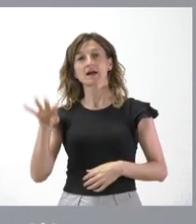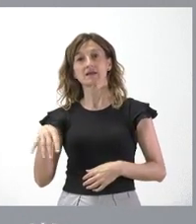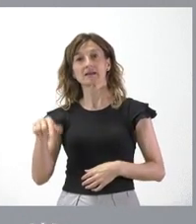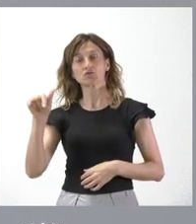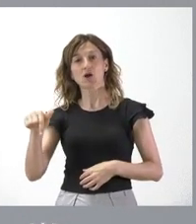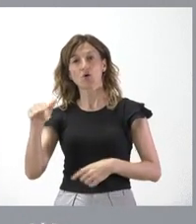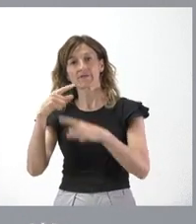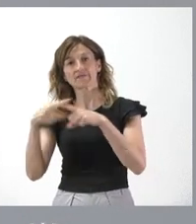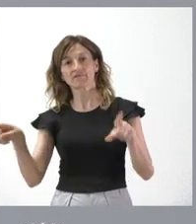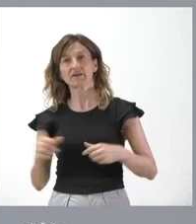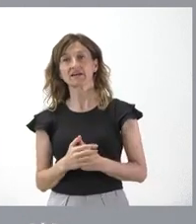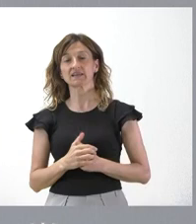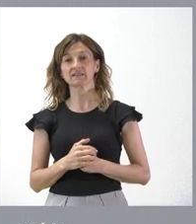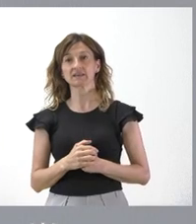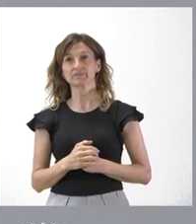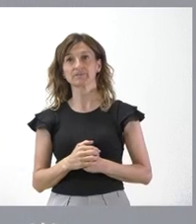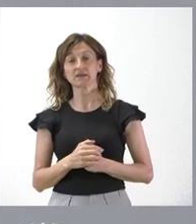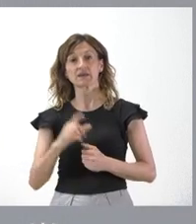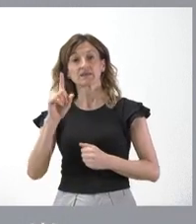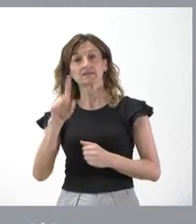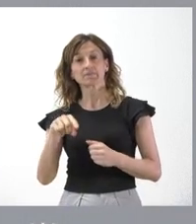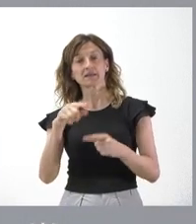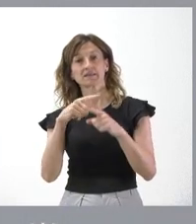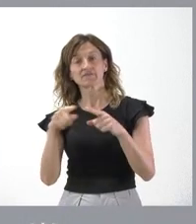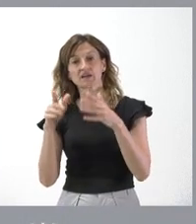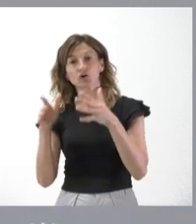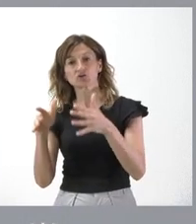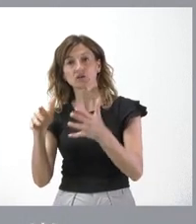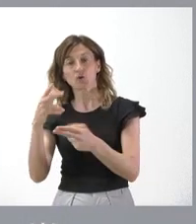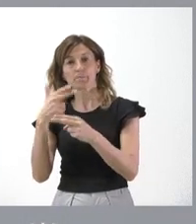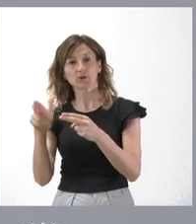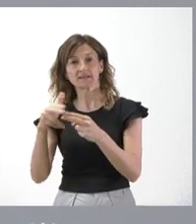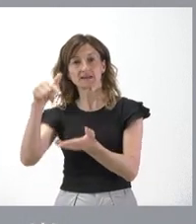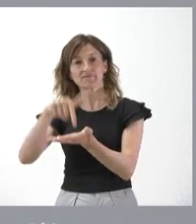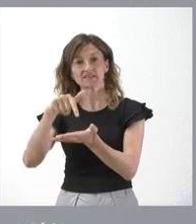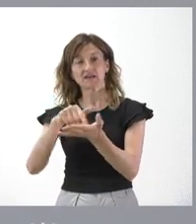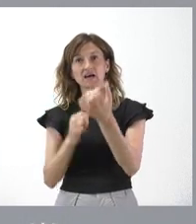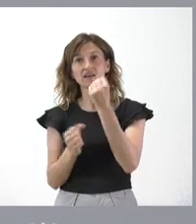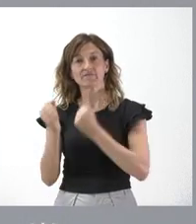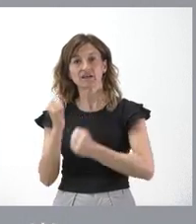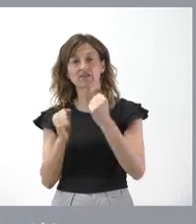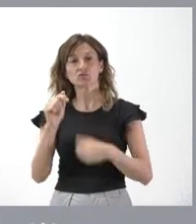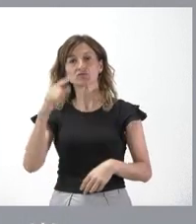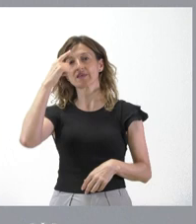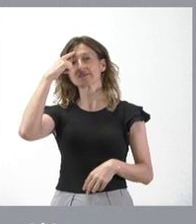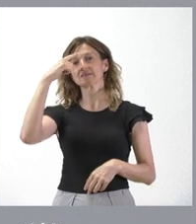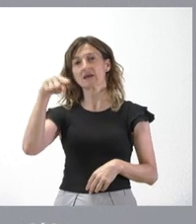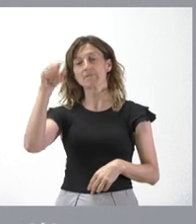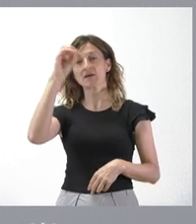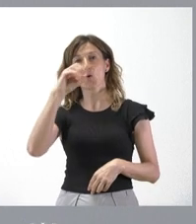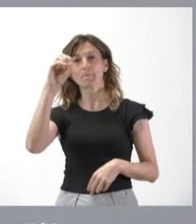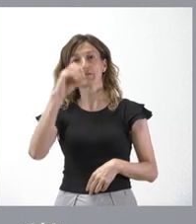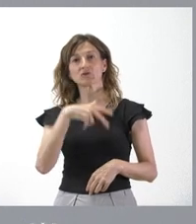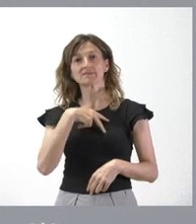distinta. Y otra circunstancia distinta es el Consejo de Política Fiscal y Financiera, donde ahí saben ustedes que las posiciones generalmente